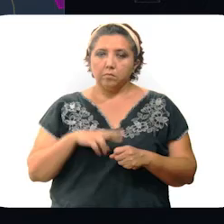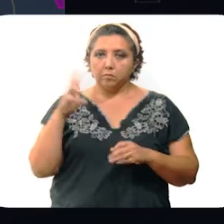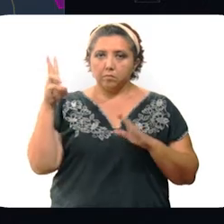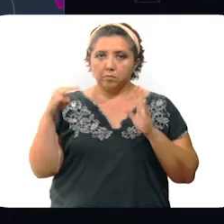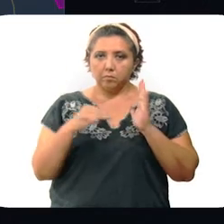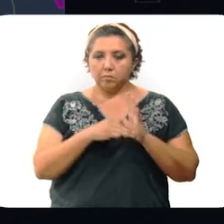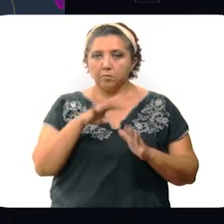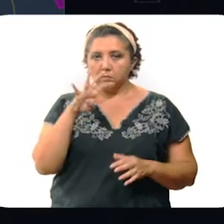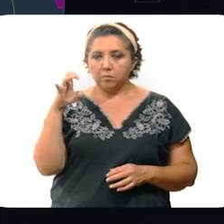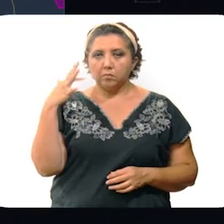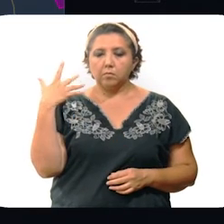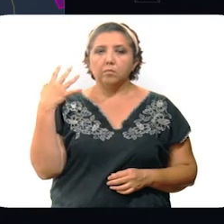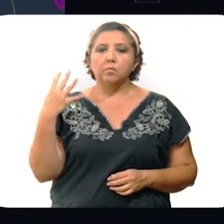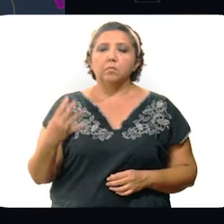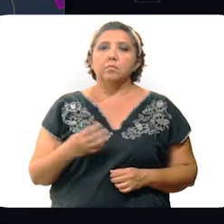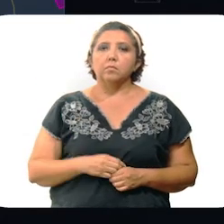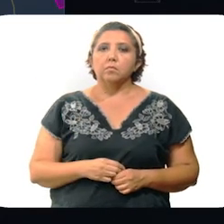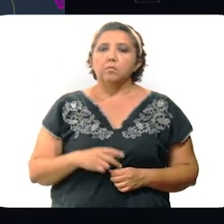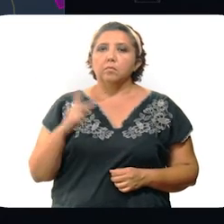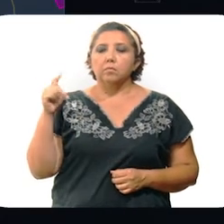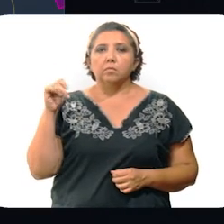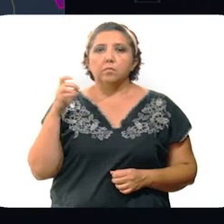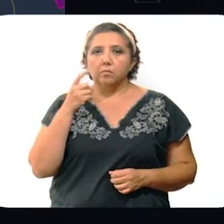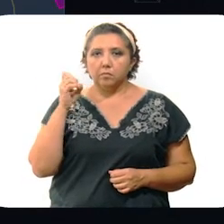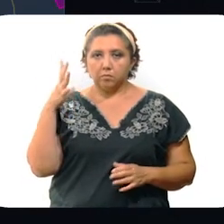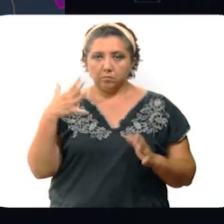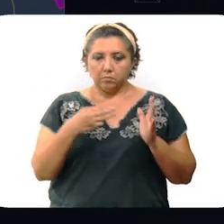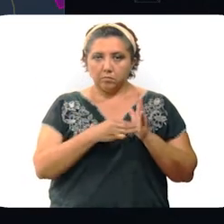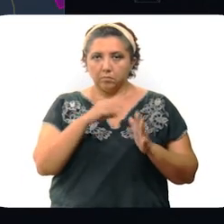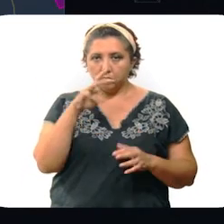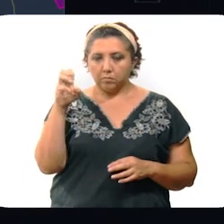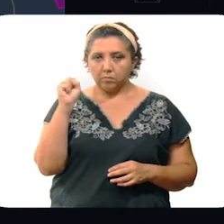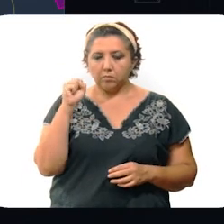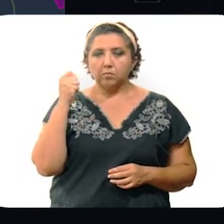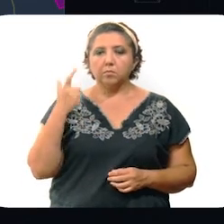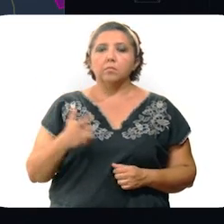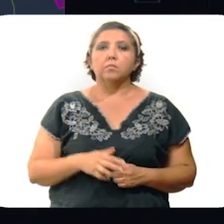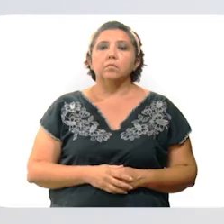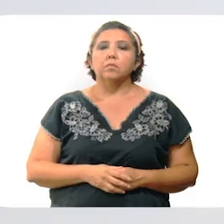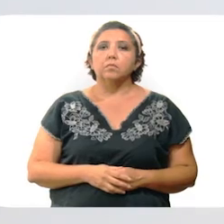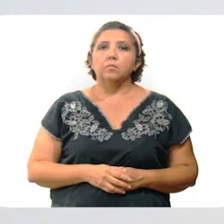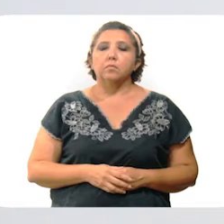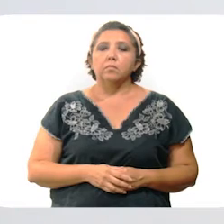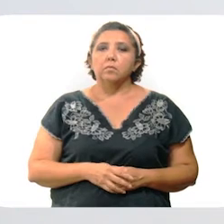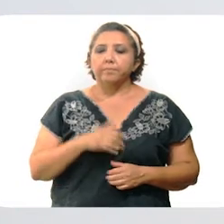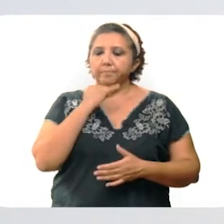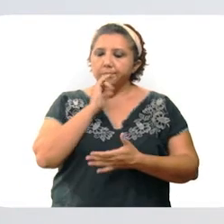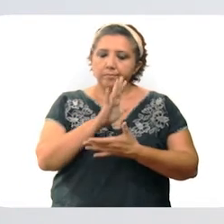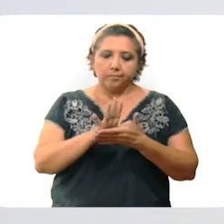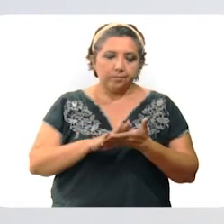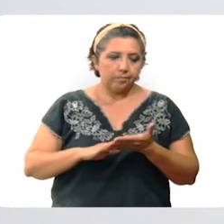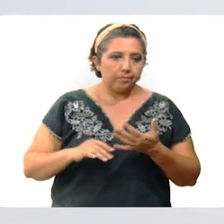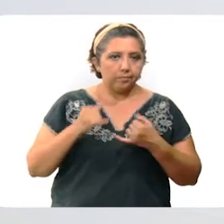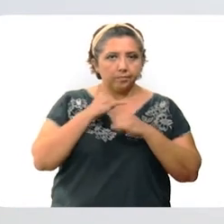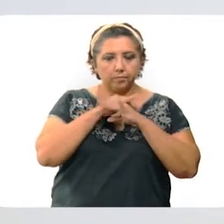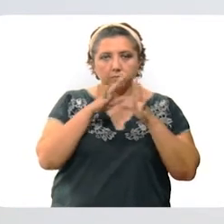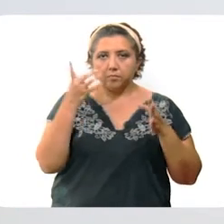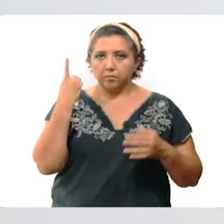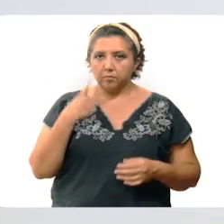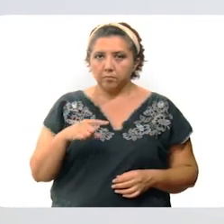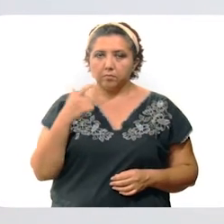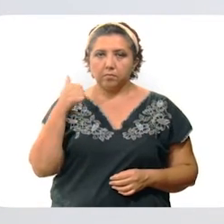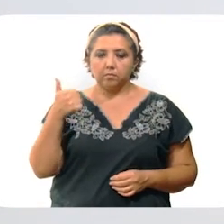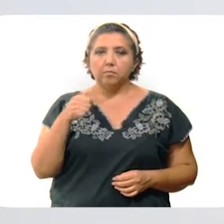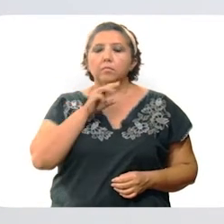3,454 y en la zona poniente 5,367. Lamentablemente en este parte médico